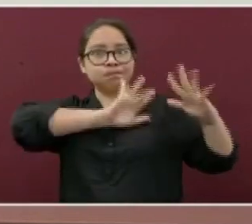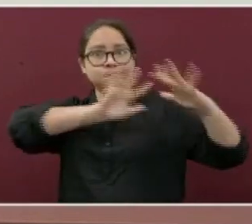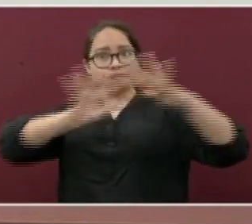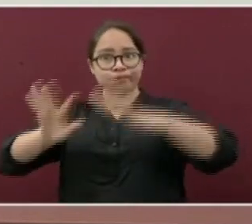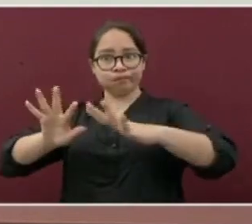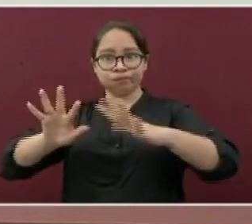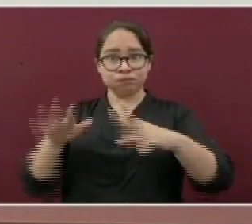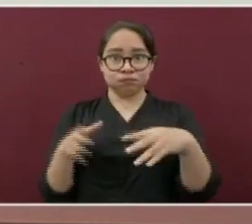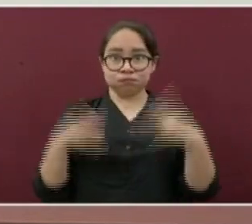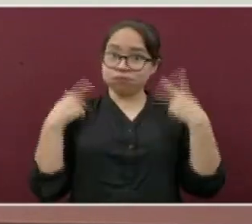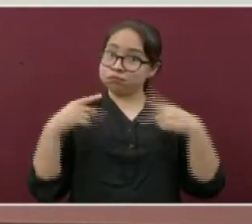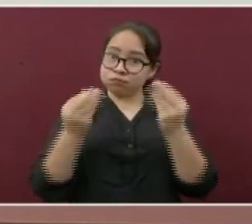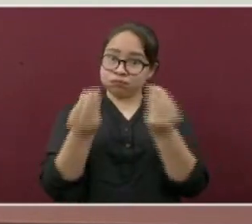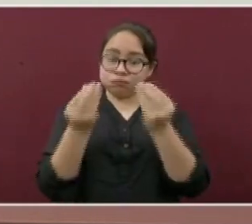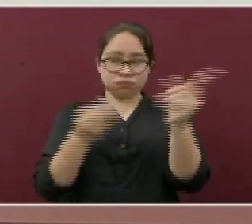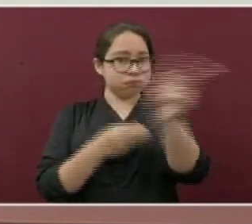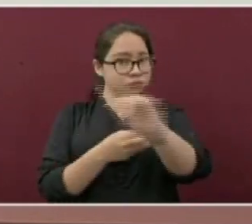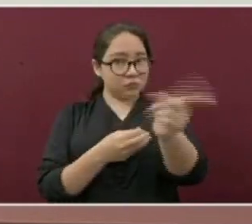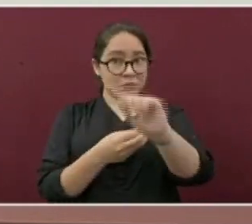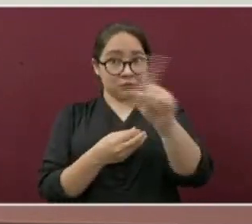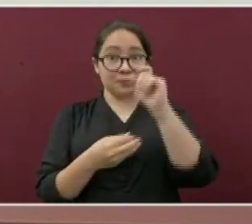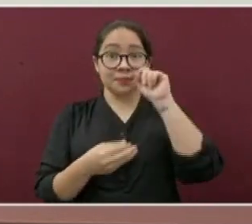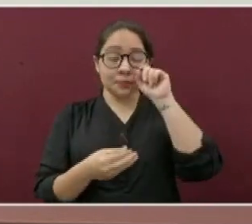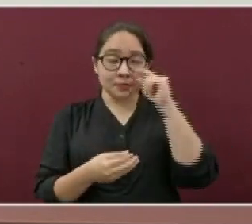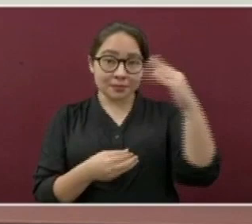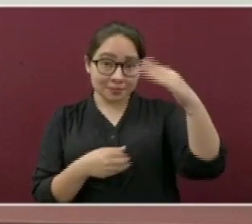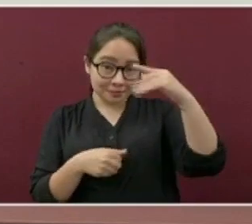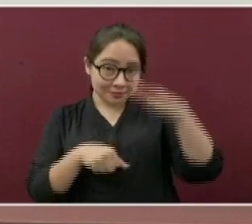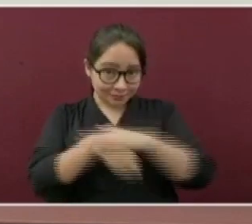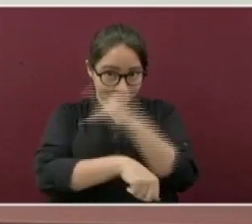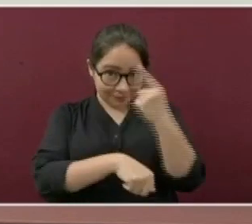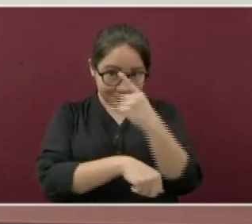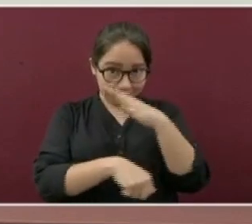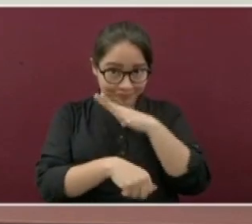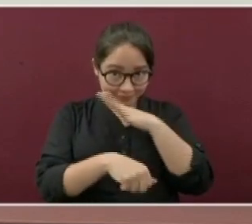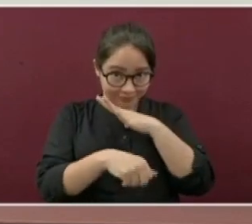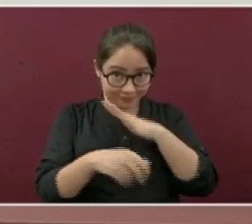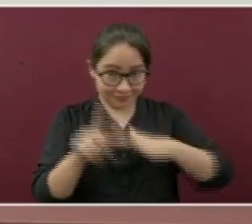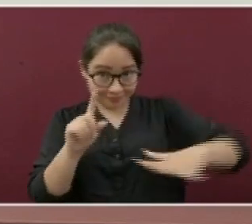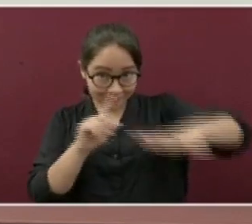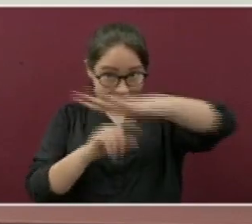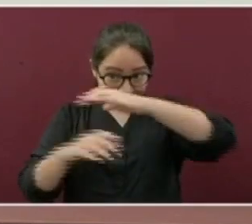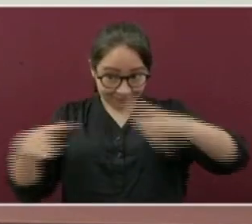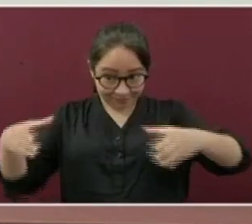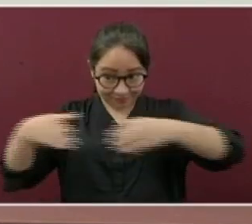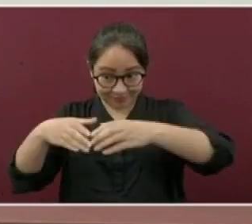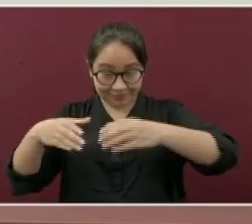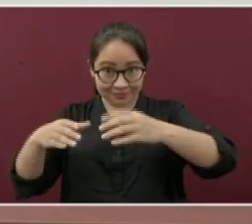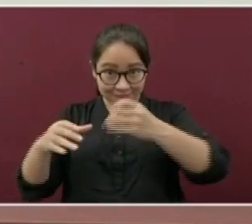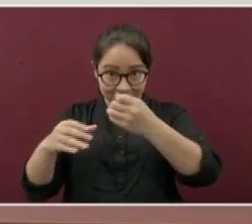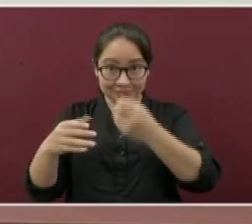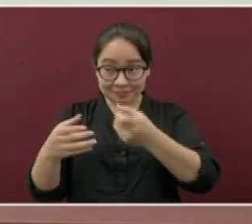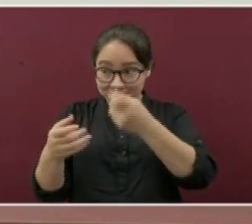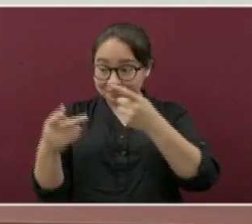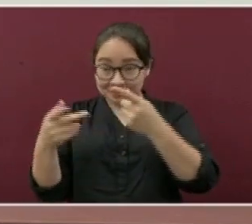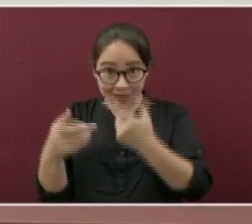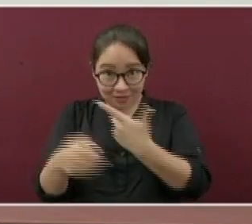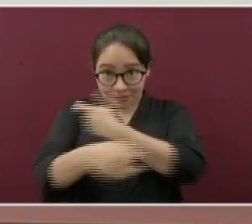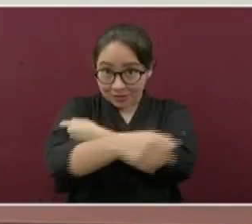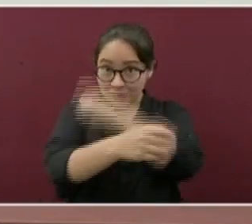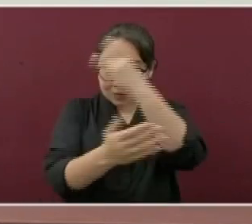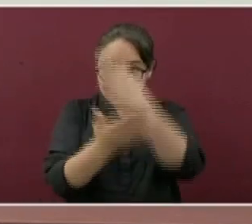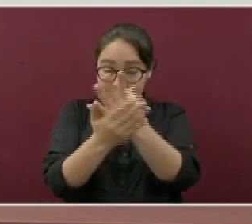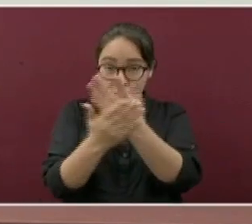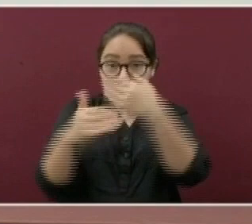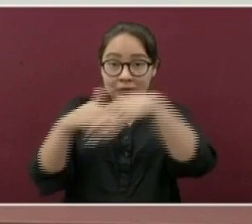aunado a que dentro del área de vacunación solo podrá estar el adulto mayor